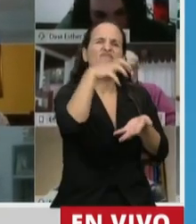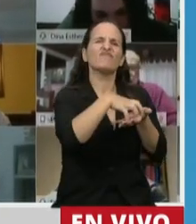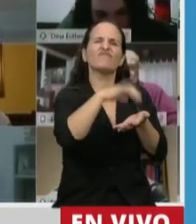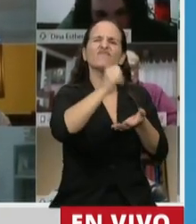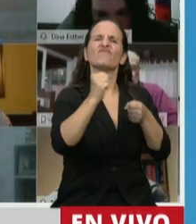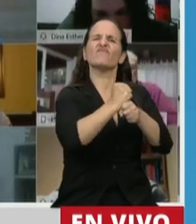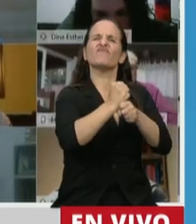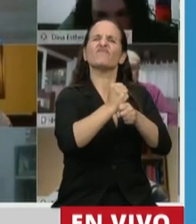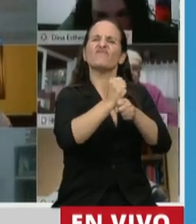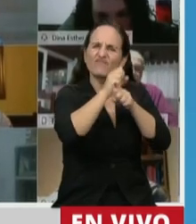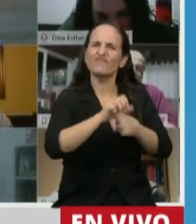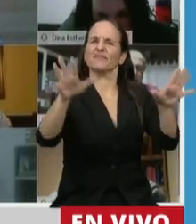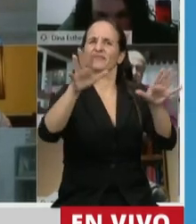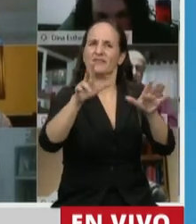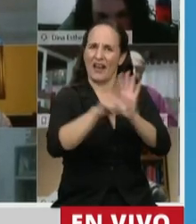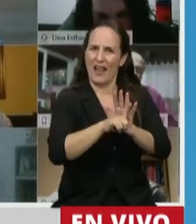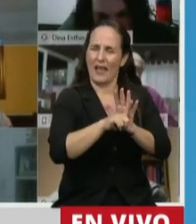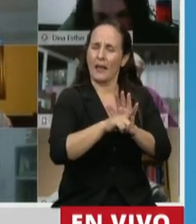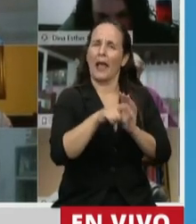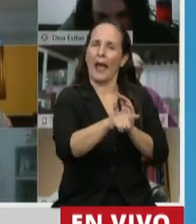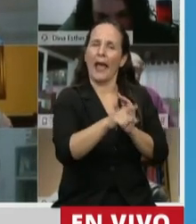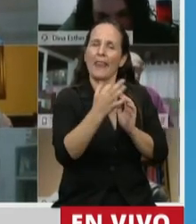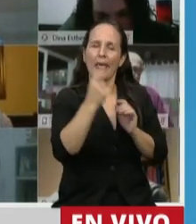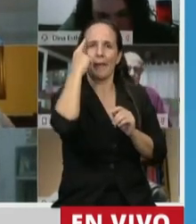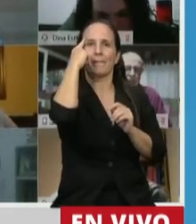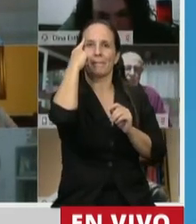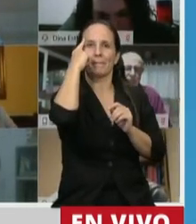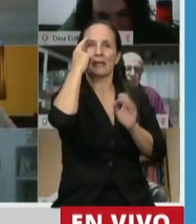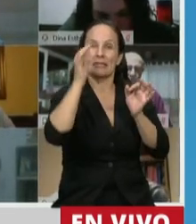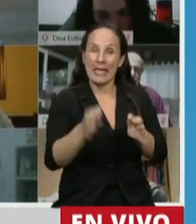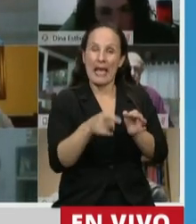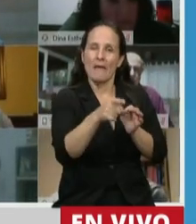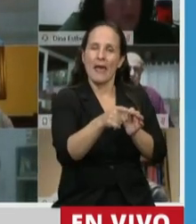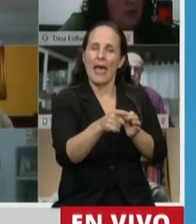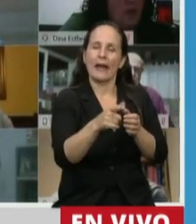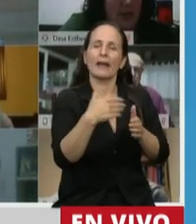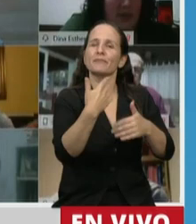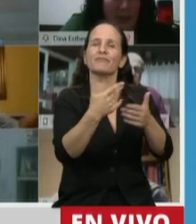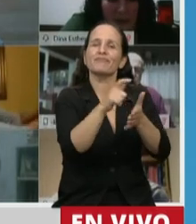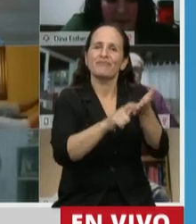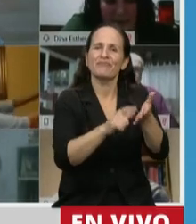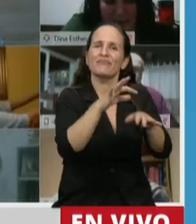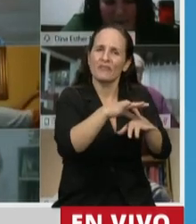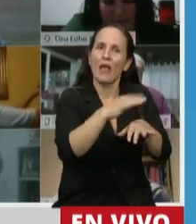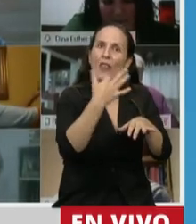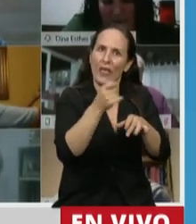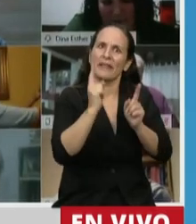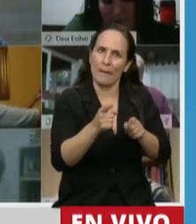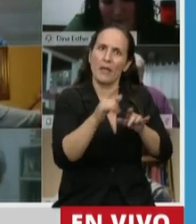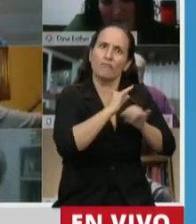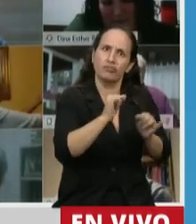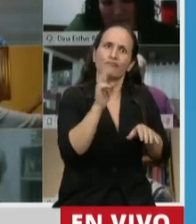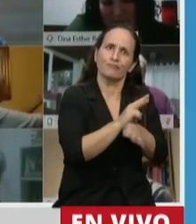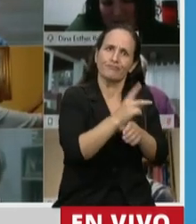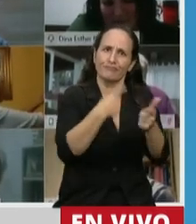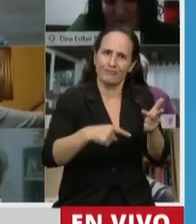reglamente a la misma, tenga en cuenta que cualquiera de estos procedimientos deben y sí o sí seguir este tema.